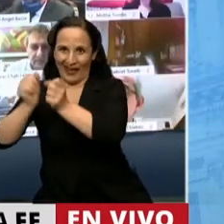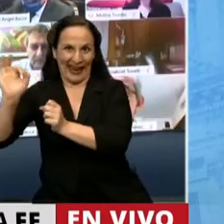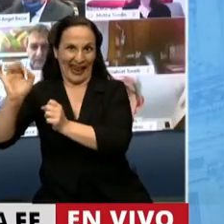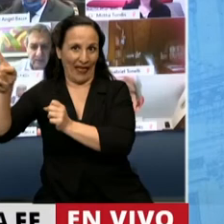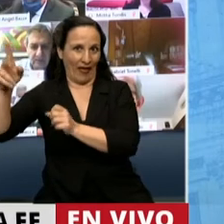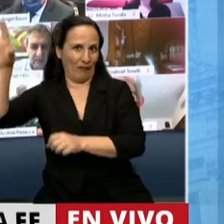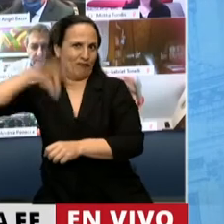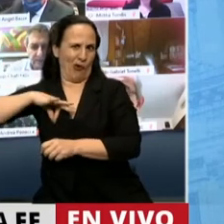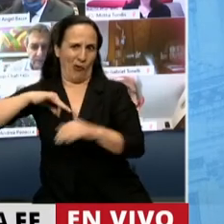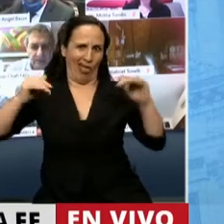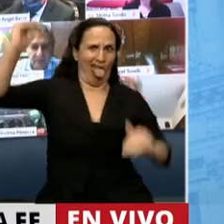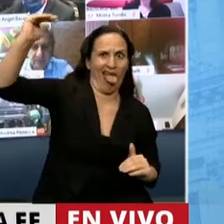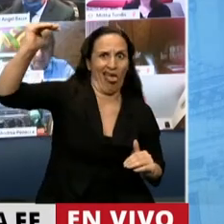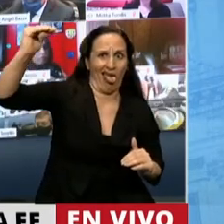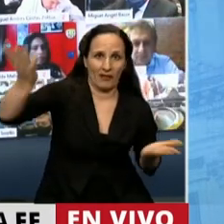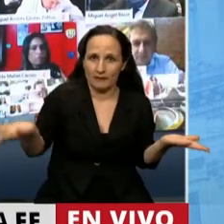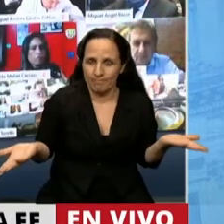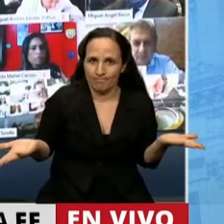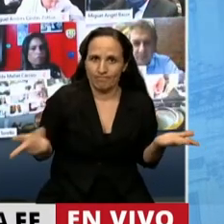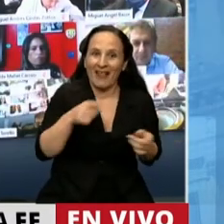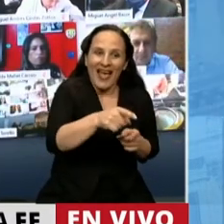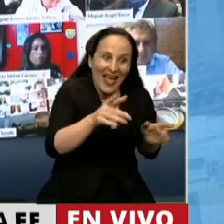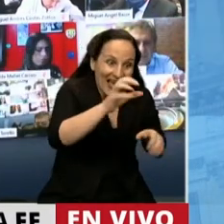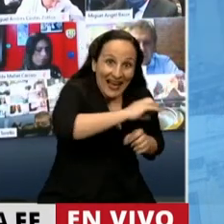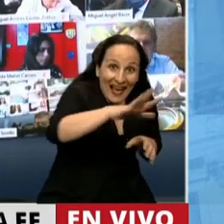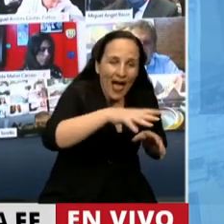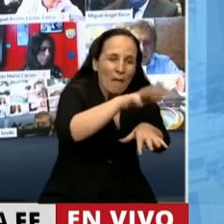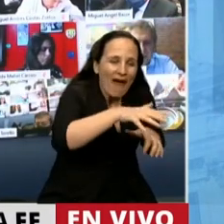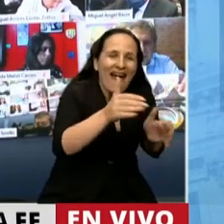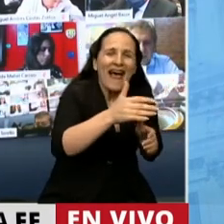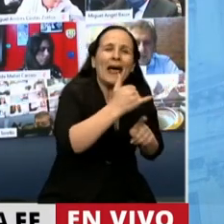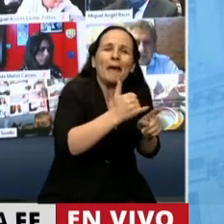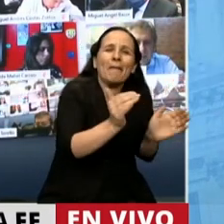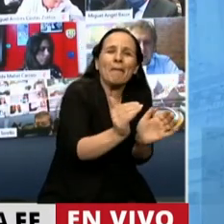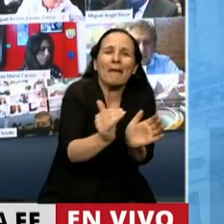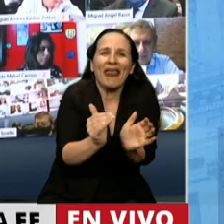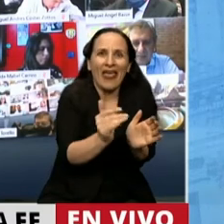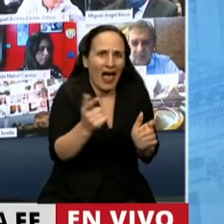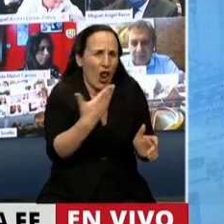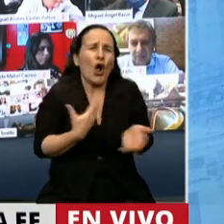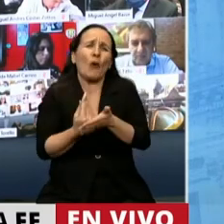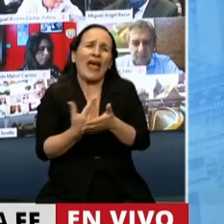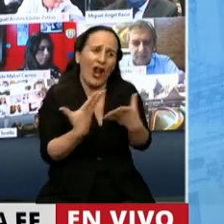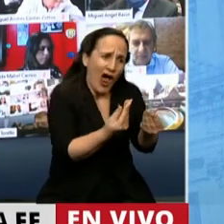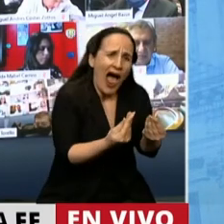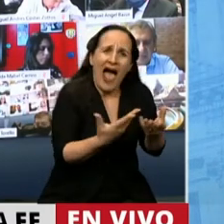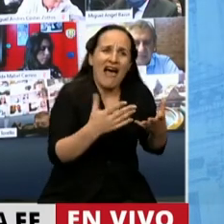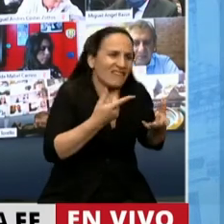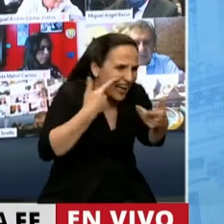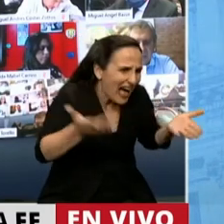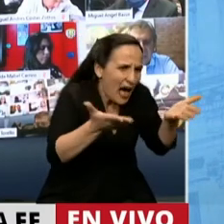se avanzó y no se ayudó a los productores pequeños y medianos. Pasen los gobiernos que pasen. En asociarlos, en